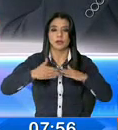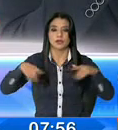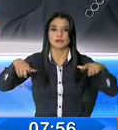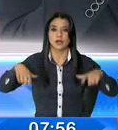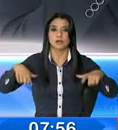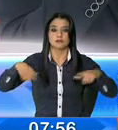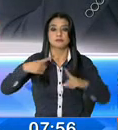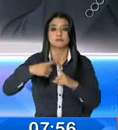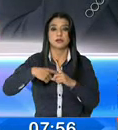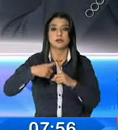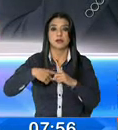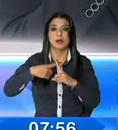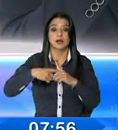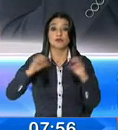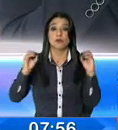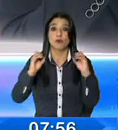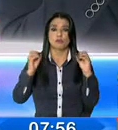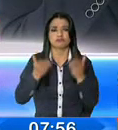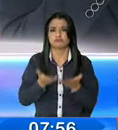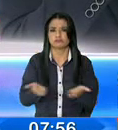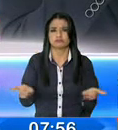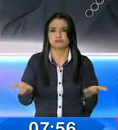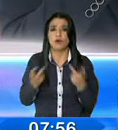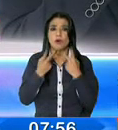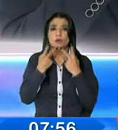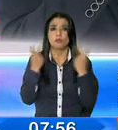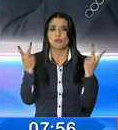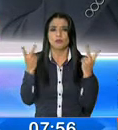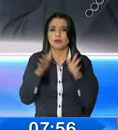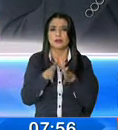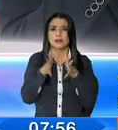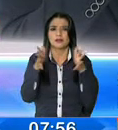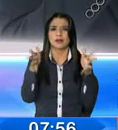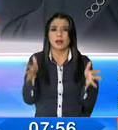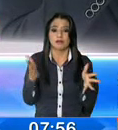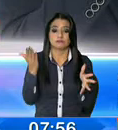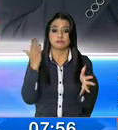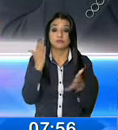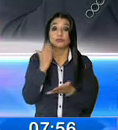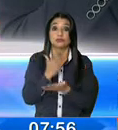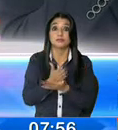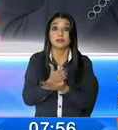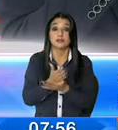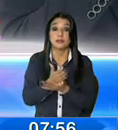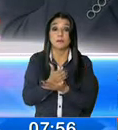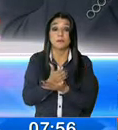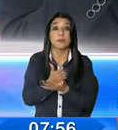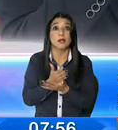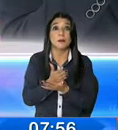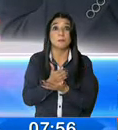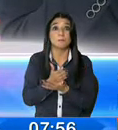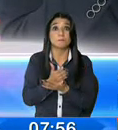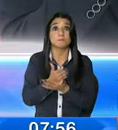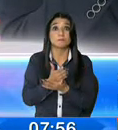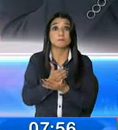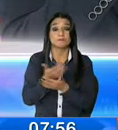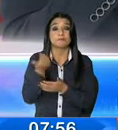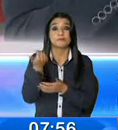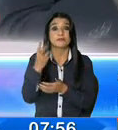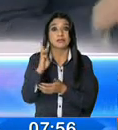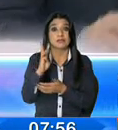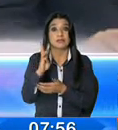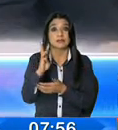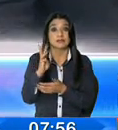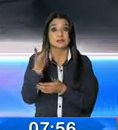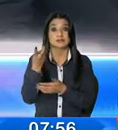mercados y los demás bienes de uso público en general que fueron suspendidos en el 10-16, en el